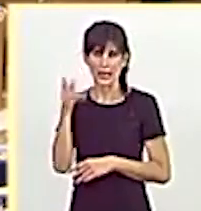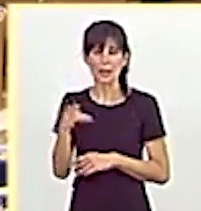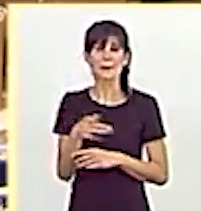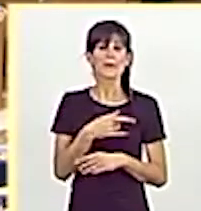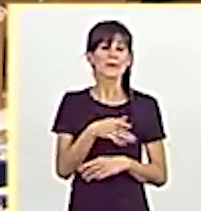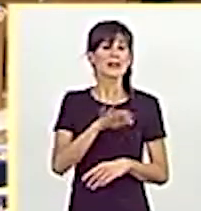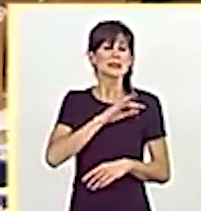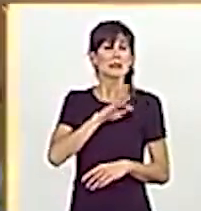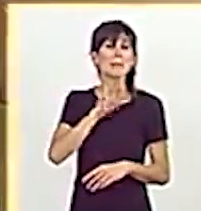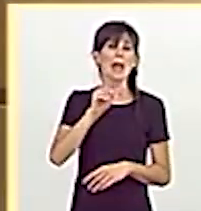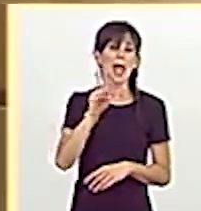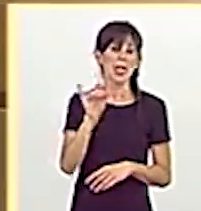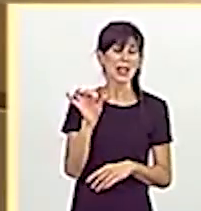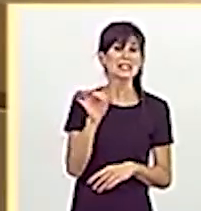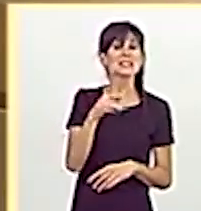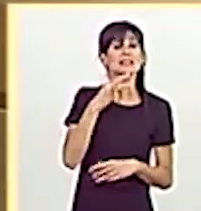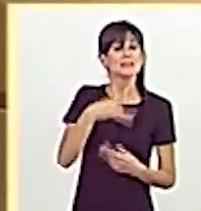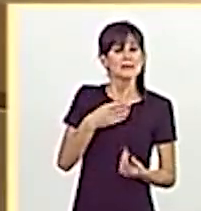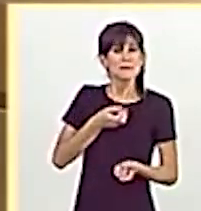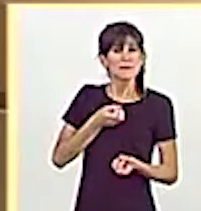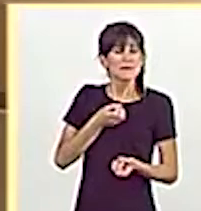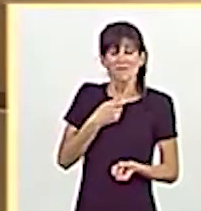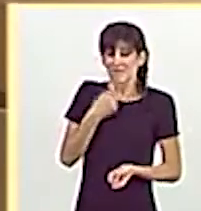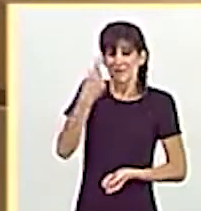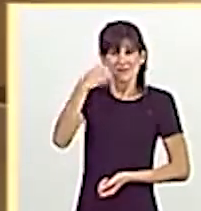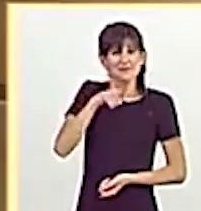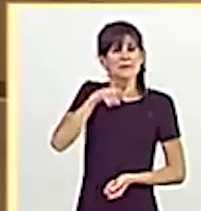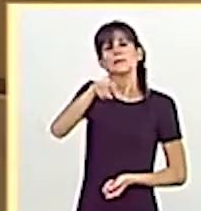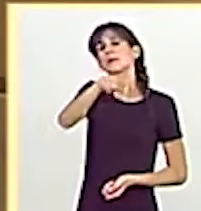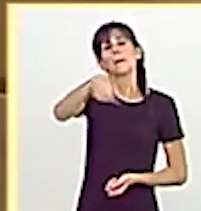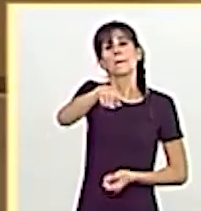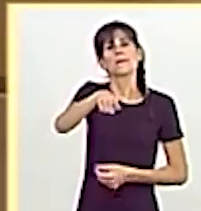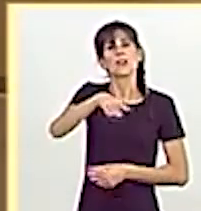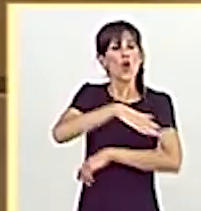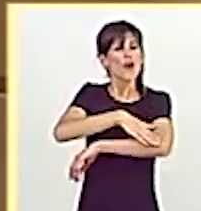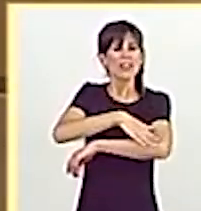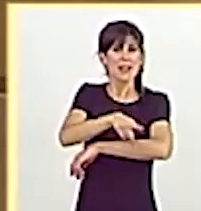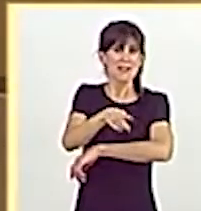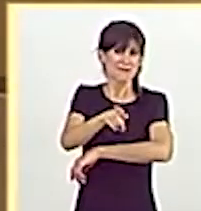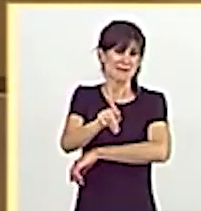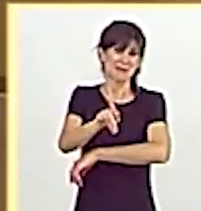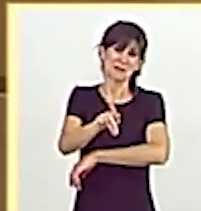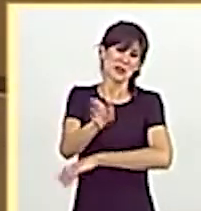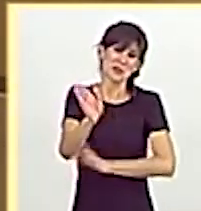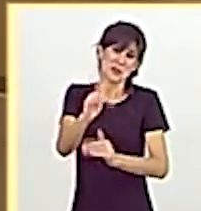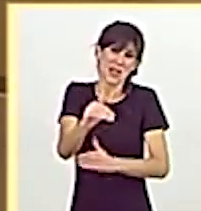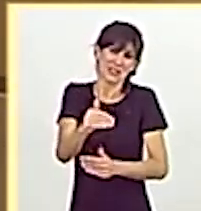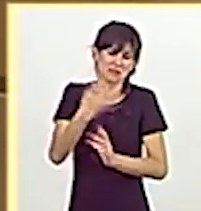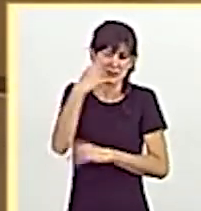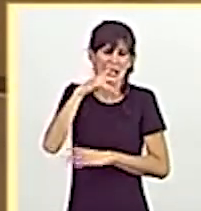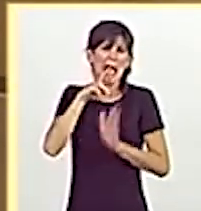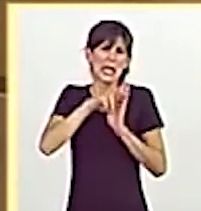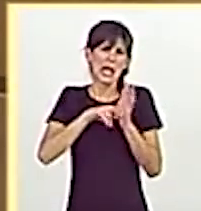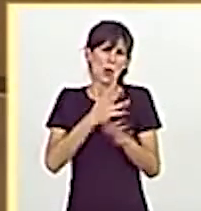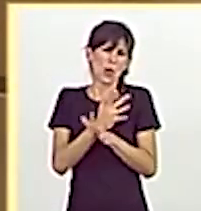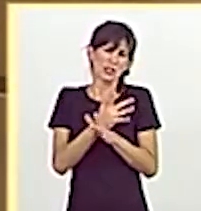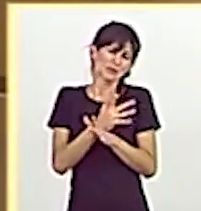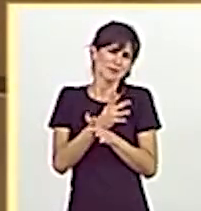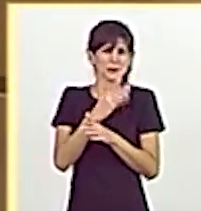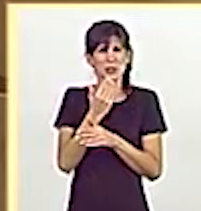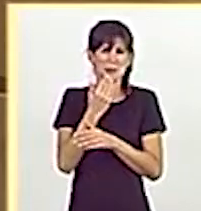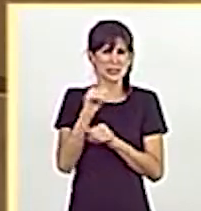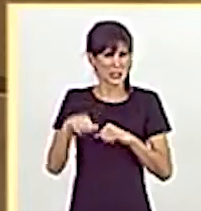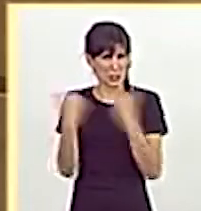Señora Pradas, ya sabemos que cuando ustedes no gobiernan las reglas del juego se rompen.